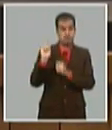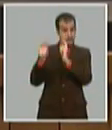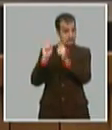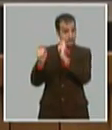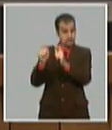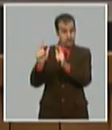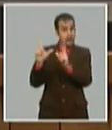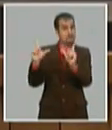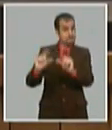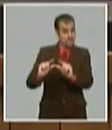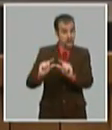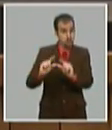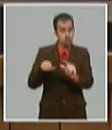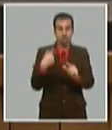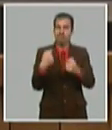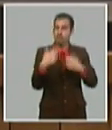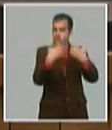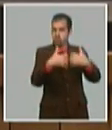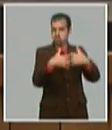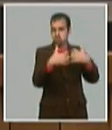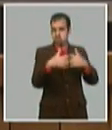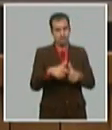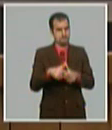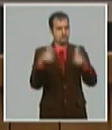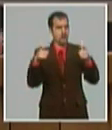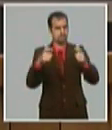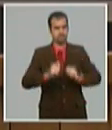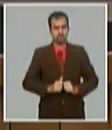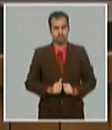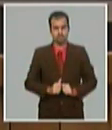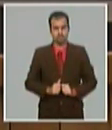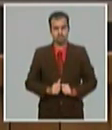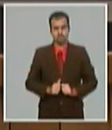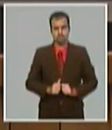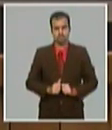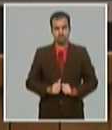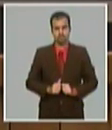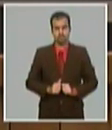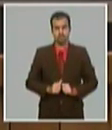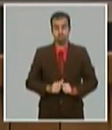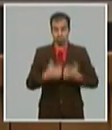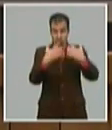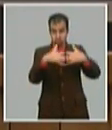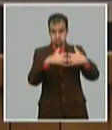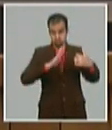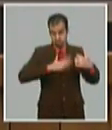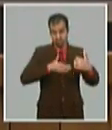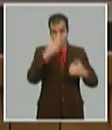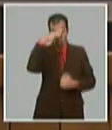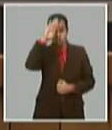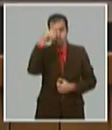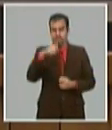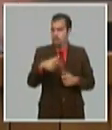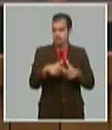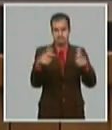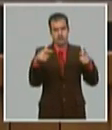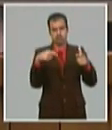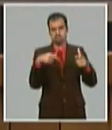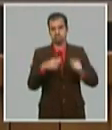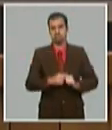nivel de actividad. ¿A partir de qué? A partir de una mayor participación de la industria nacional. Y eso hasta ahora lo hemos ido conduciendo muy